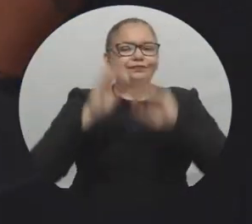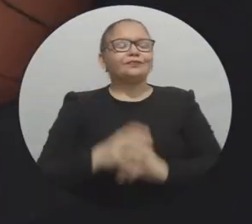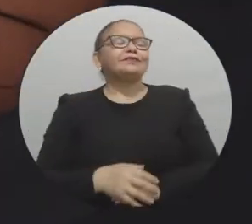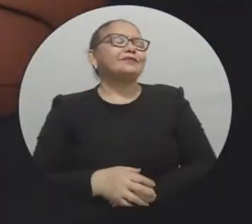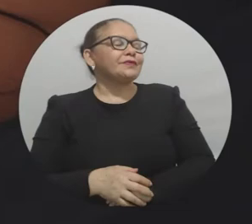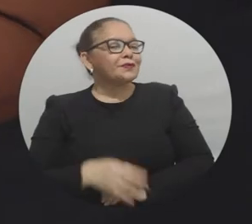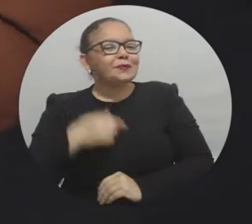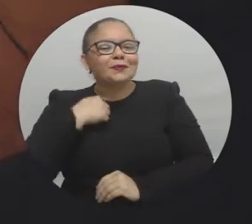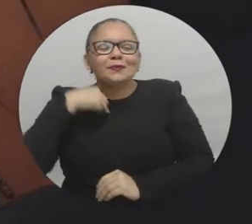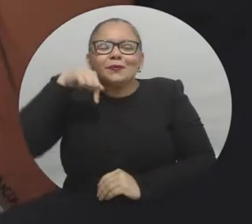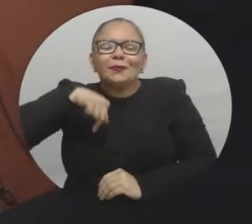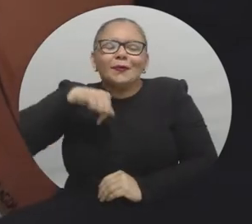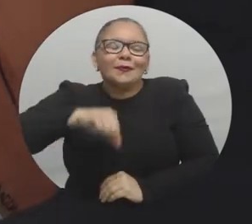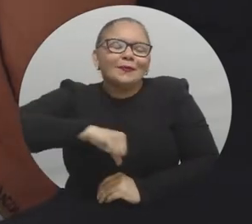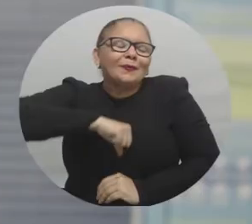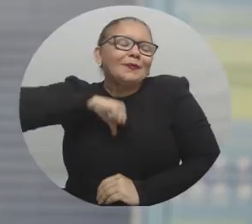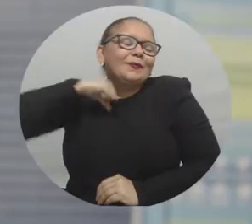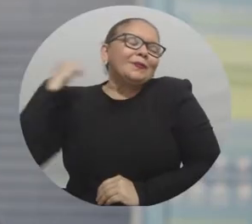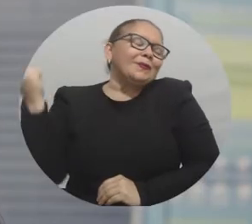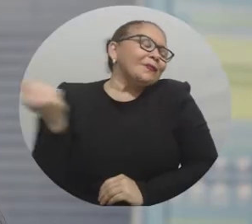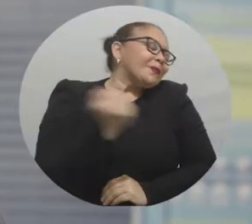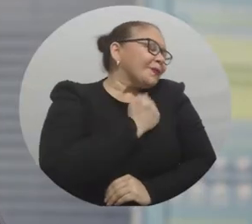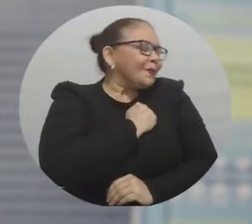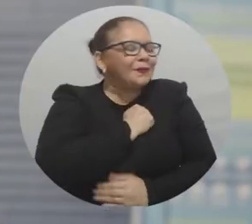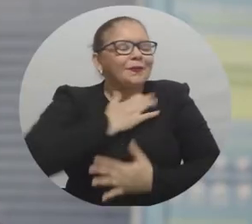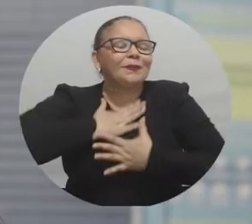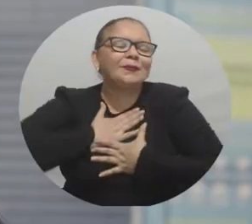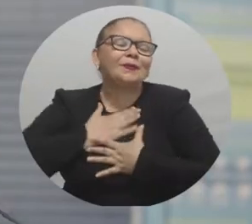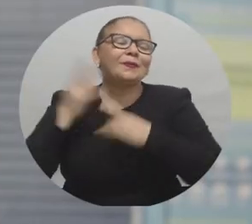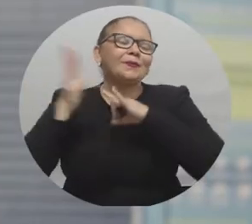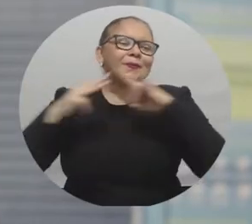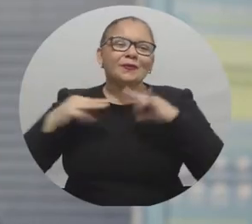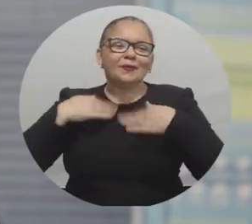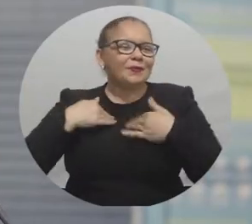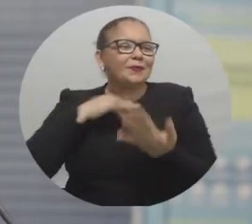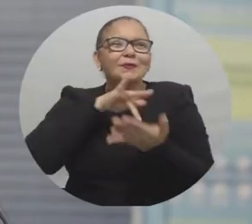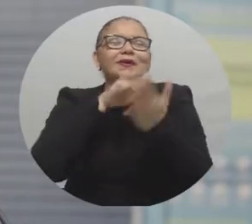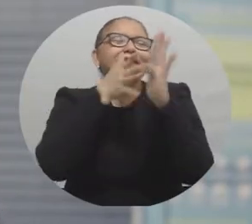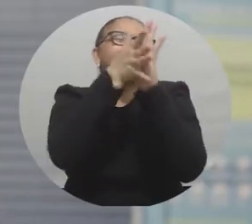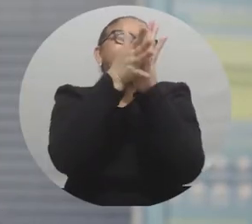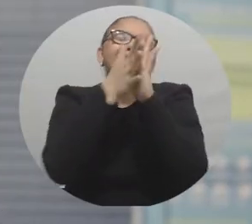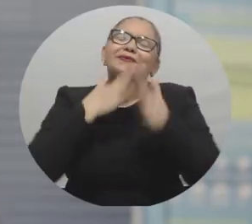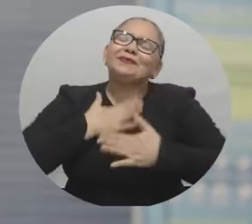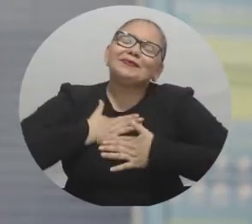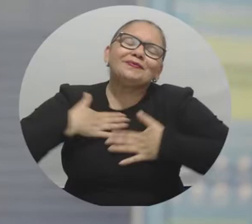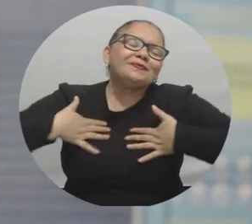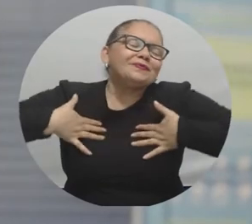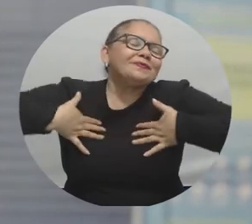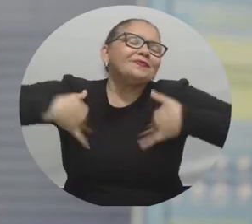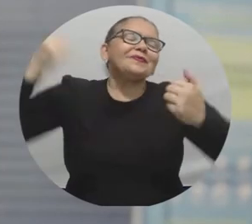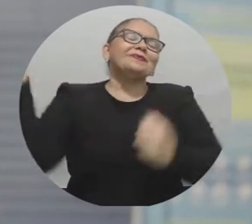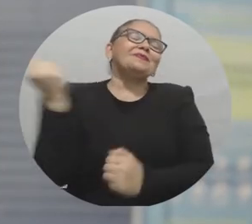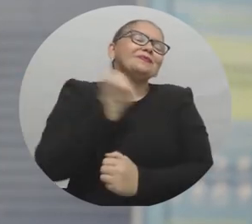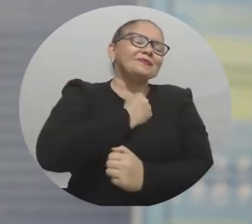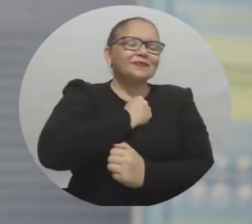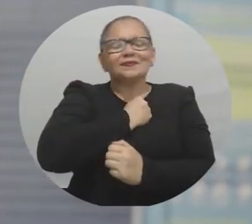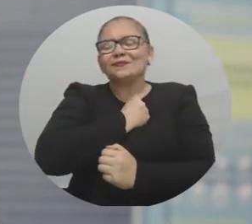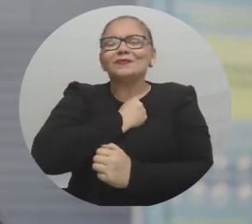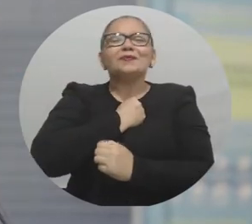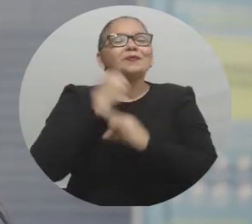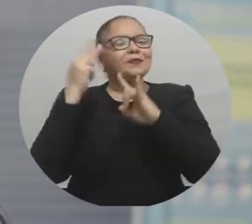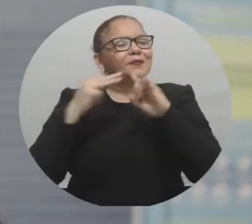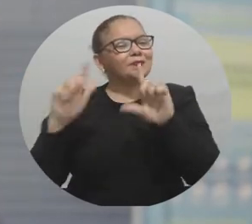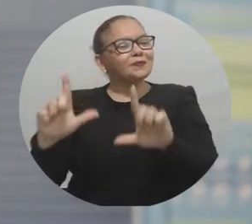garantía. Hoy me siento orgullosa, la Universidad del Magdalena, a donde yo vaya lo digo, estoy sumamente